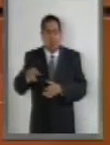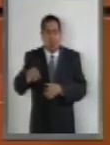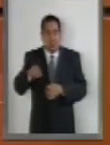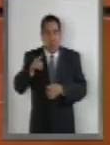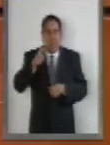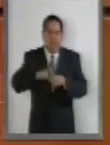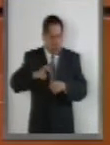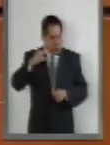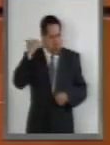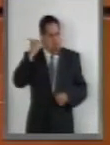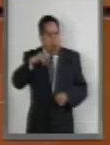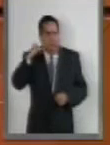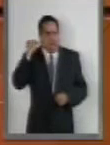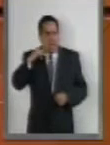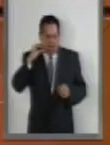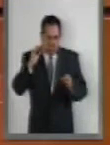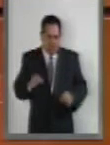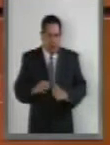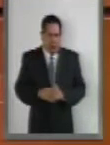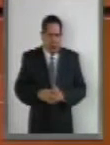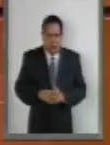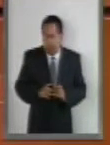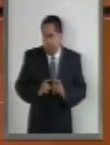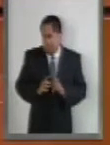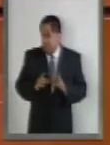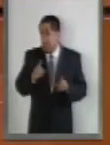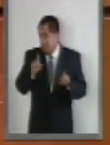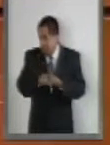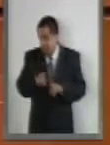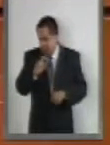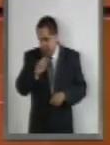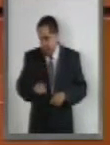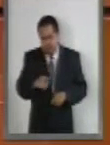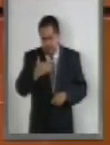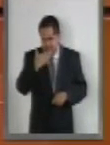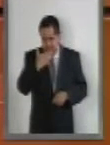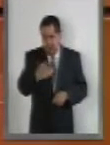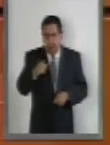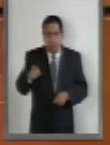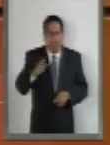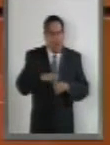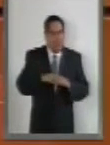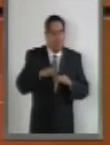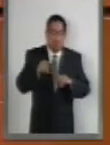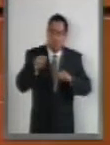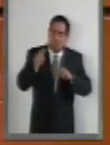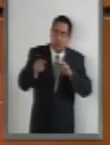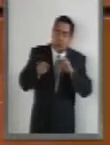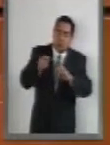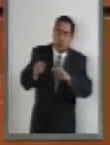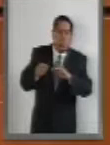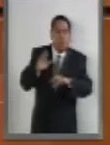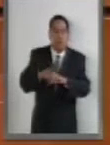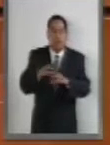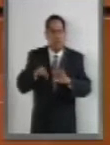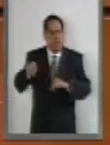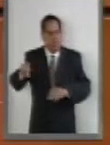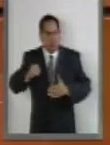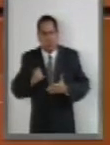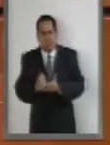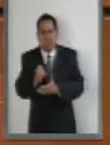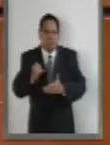yucatecas. Como tampoco es casual que después adquieran más protagonismo e injerencia en la toma de